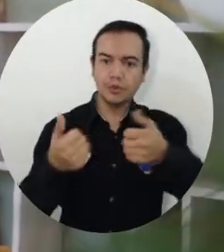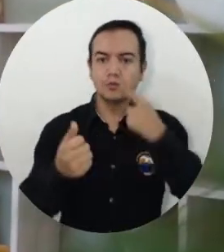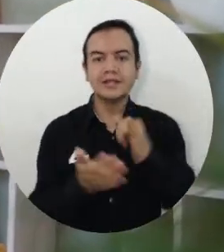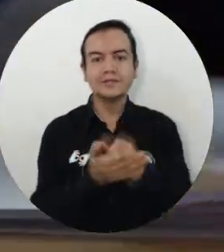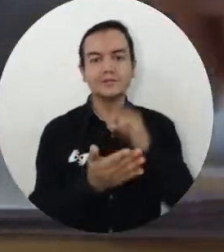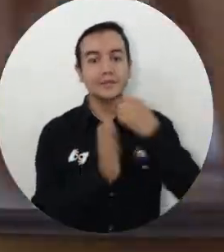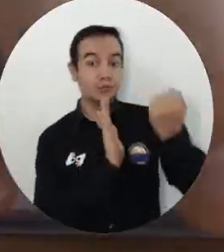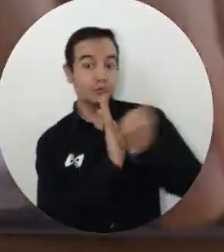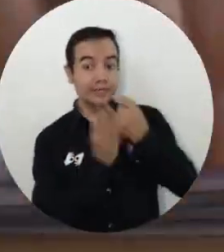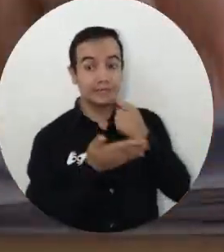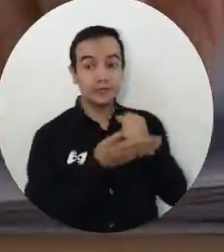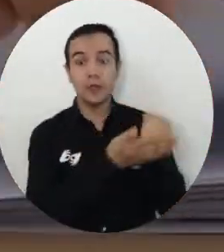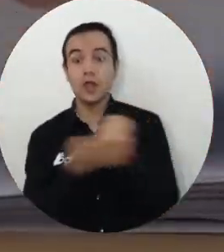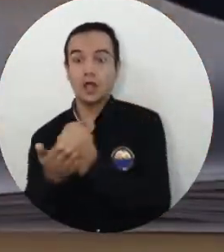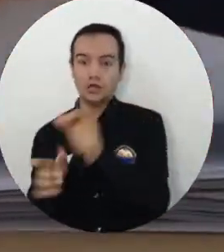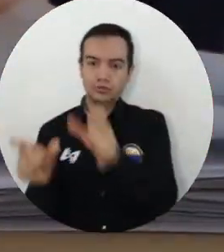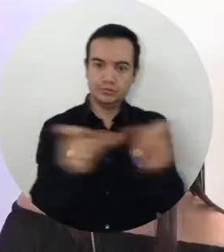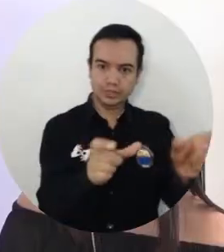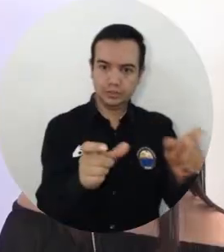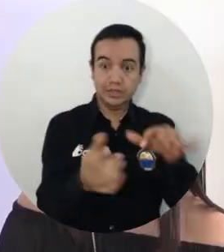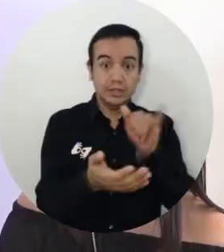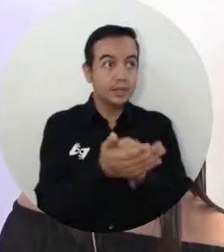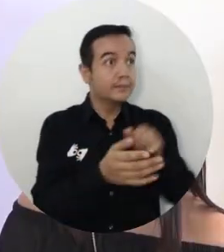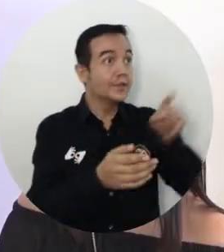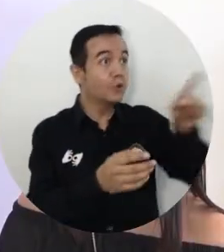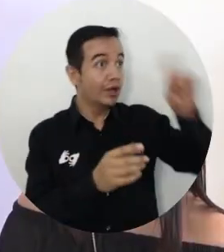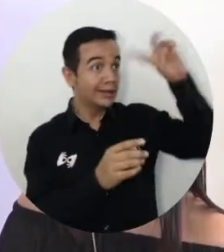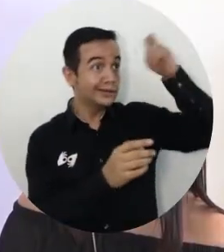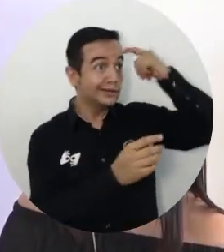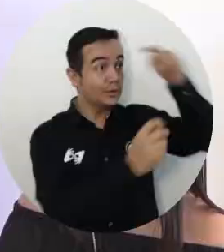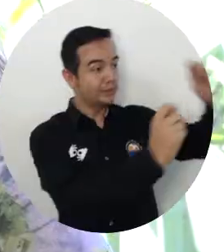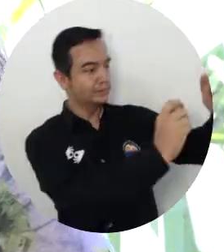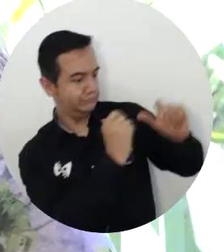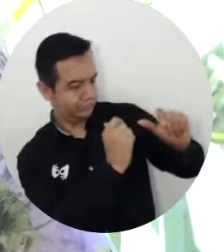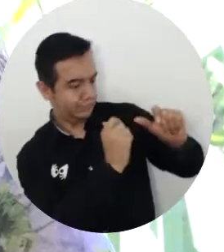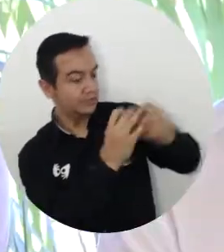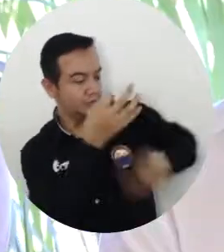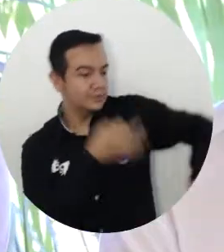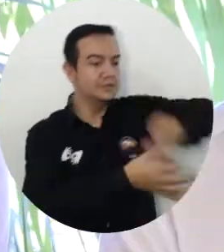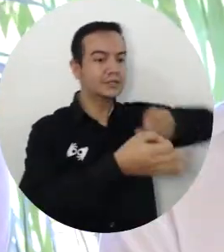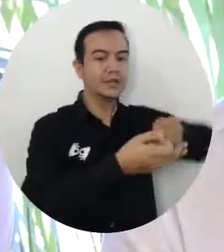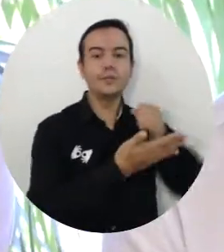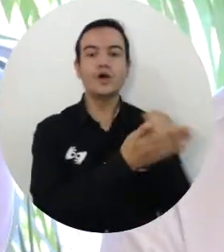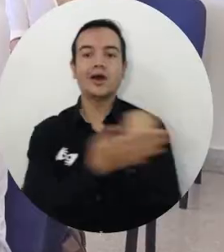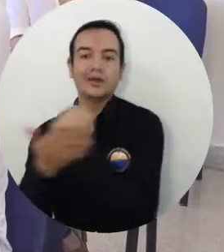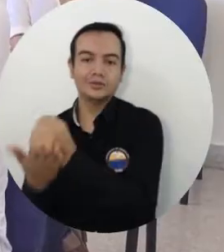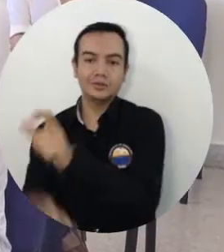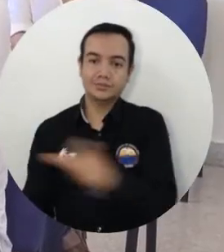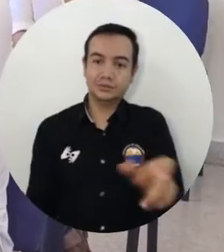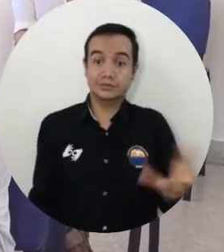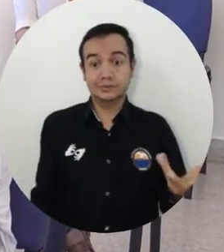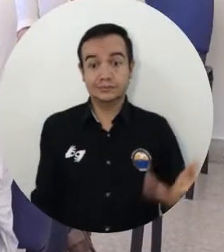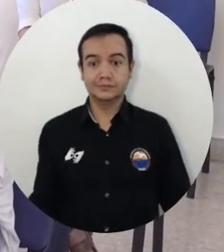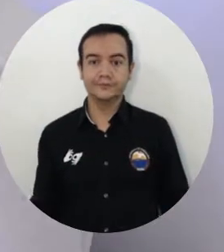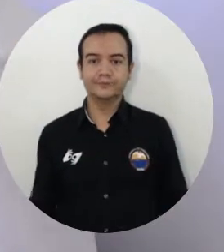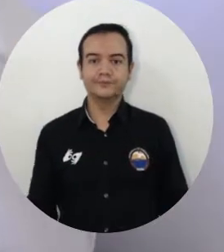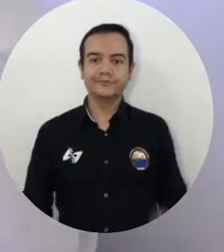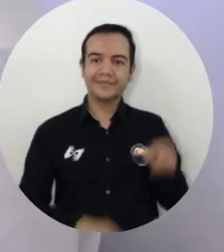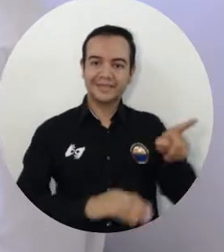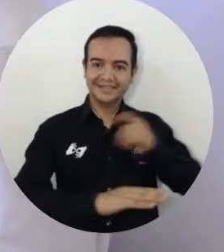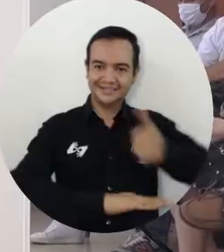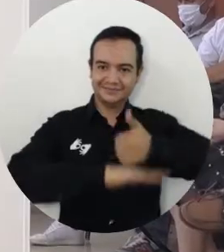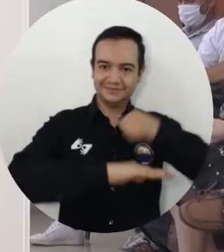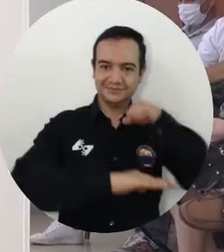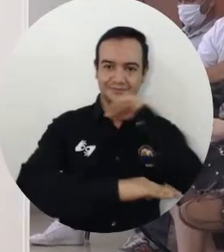Todos los que reciban financiación del Estado para su universidad, que se vayan a hacer sus prácticas exclusivas, a volver y a devolver. El rector Pablo